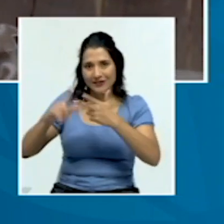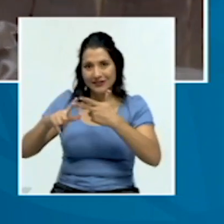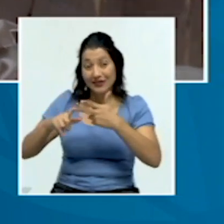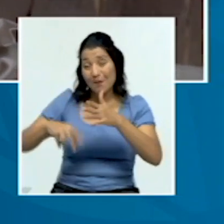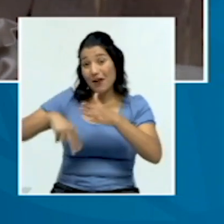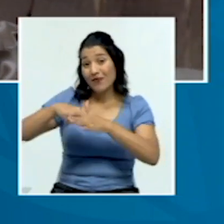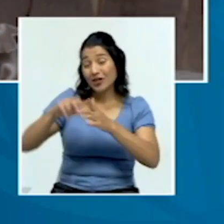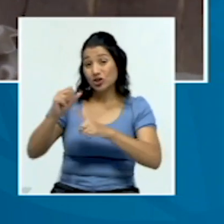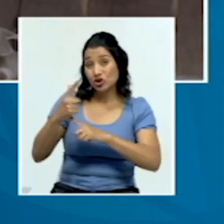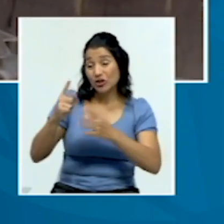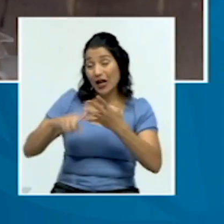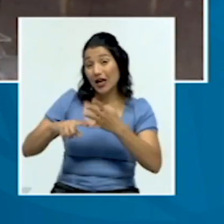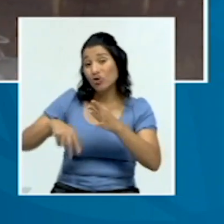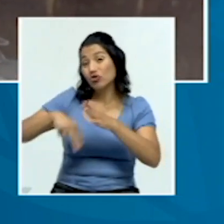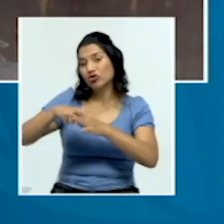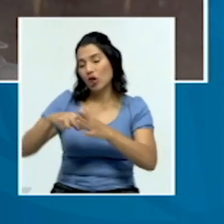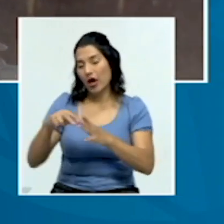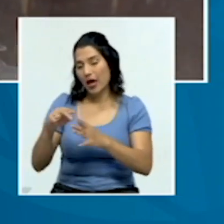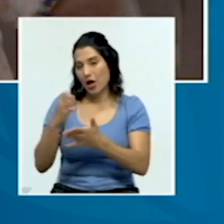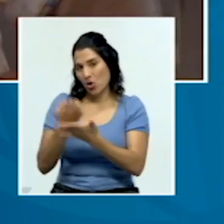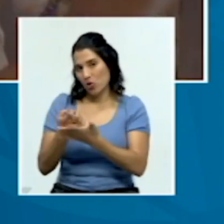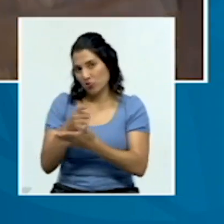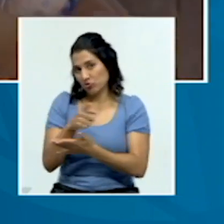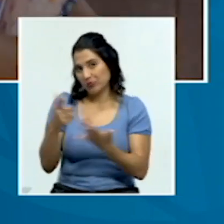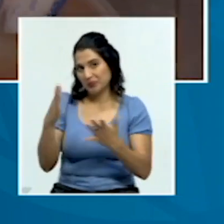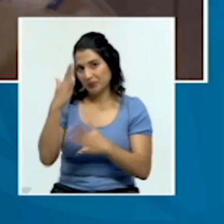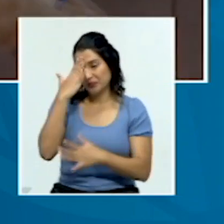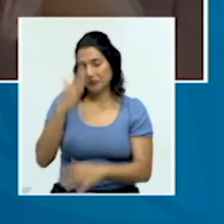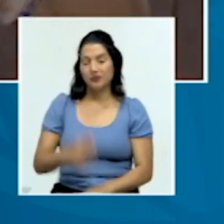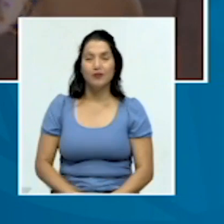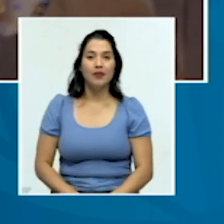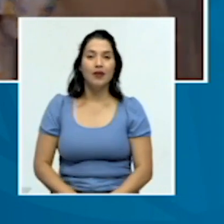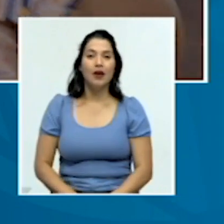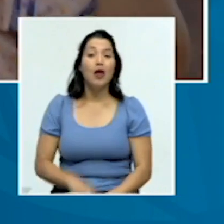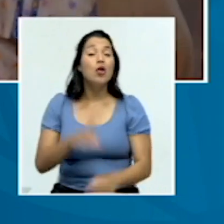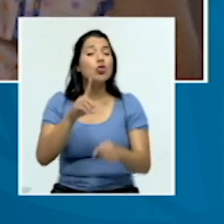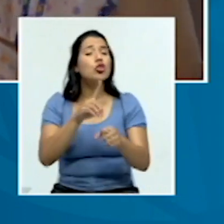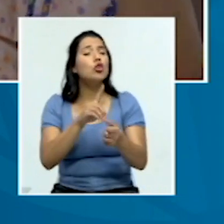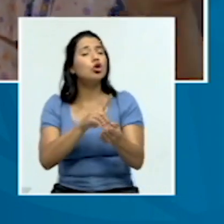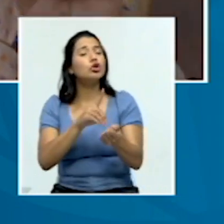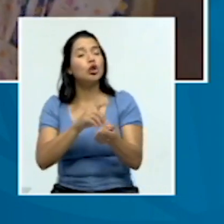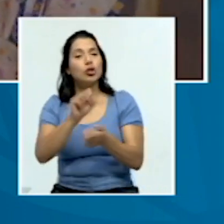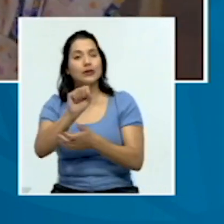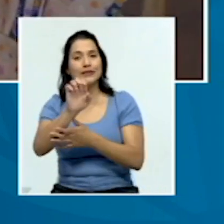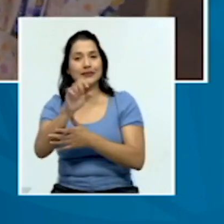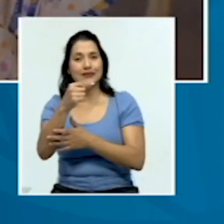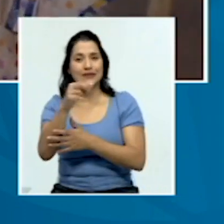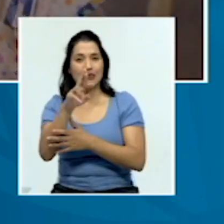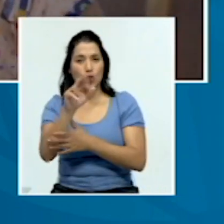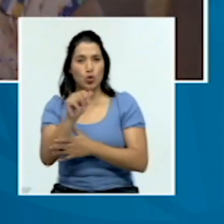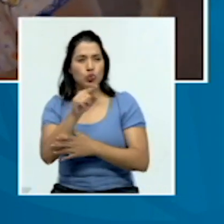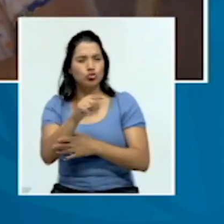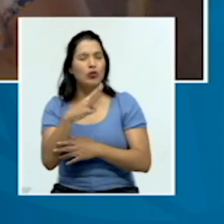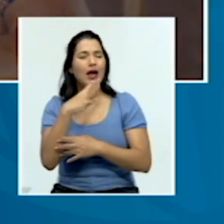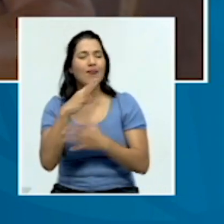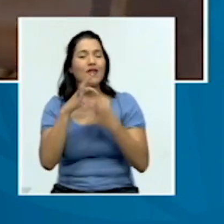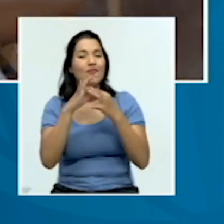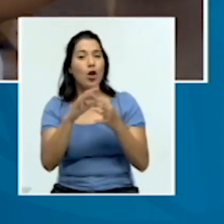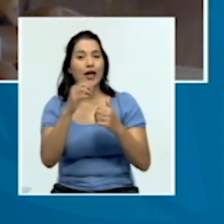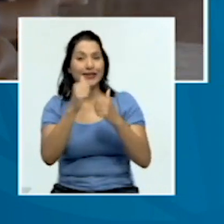económicas que ya todos posiblemente conocemos. Doctor Segura, usted menciona este tema de las estructuras